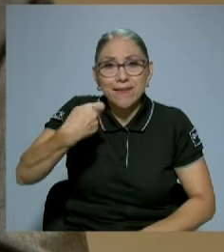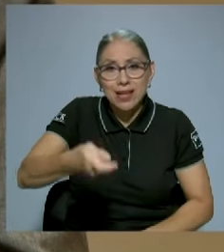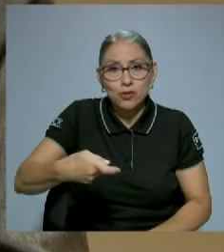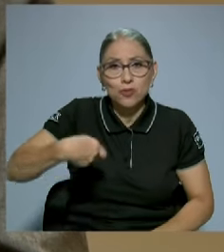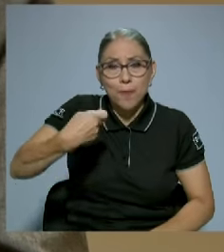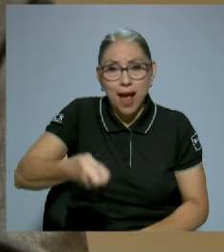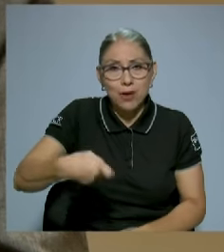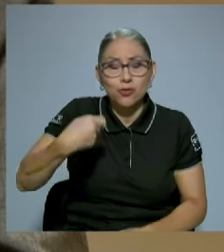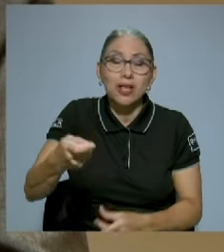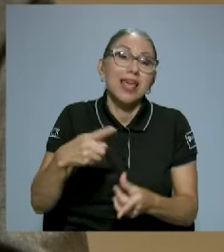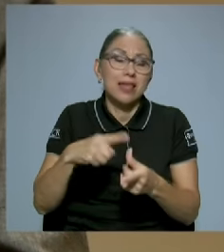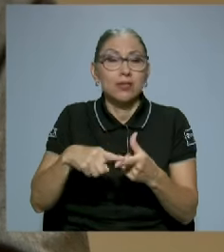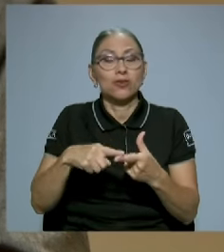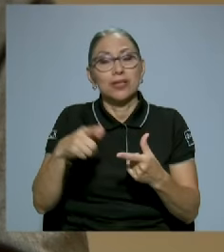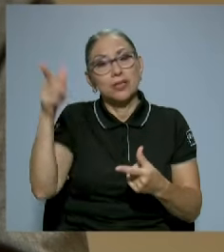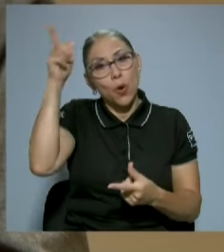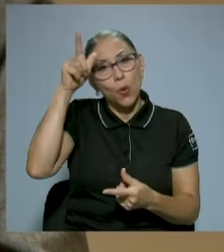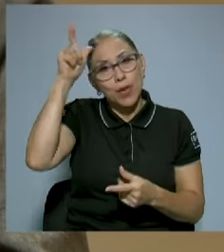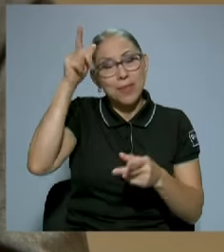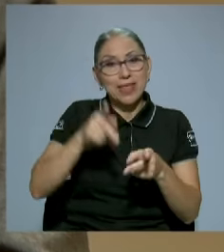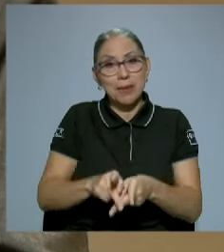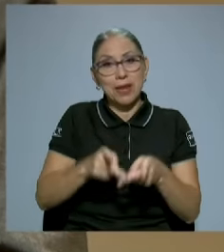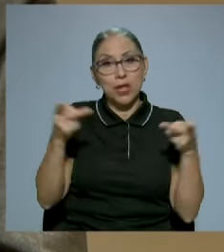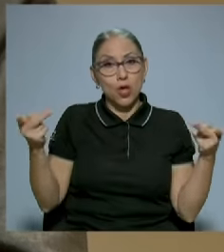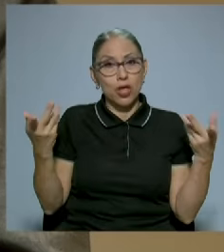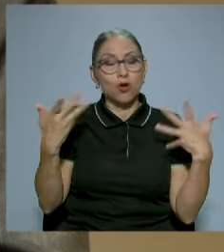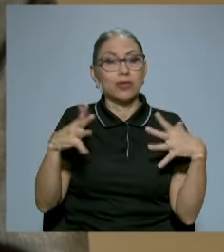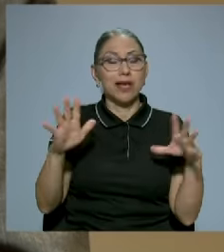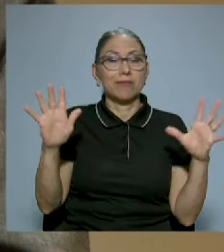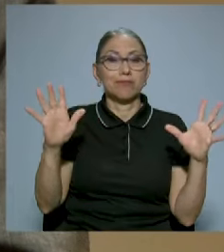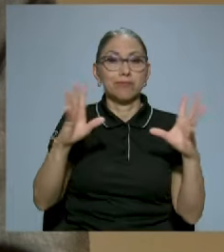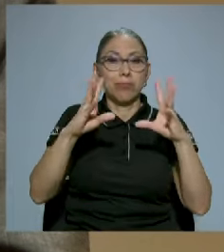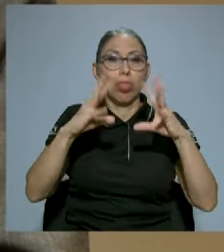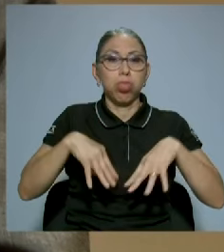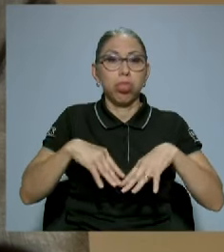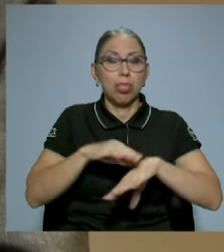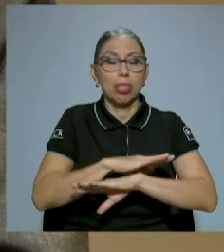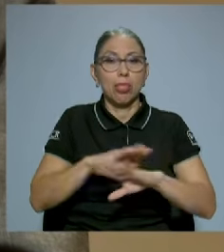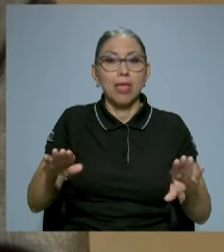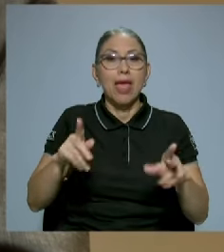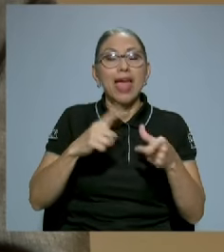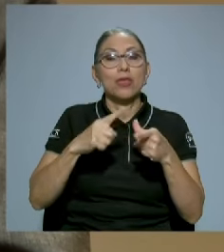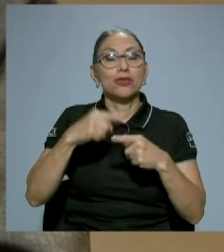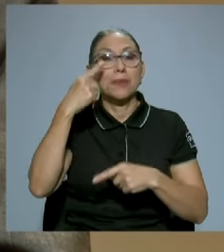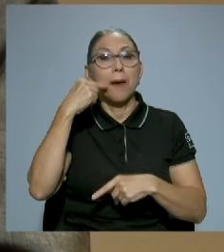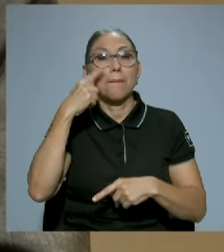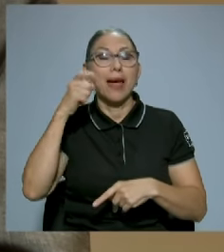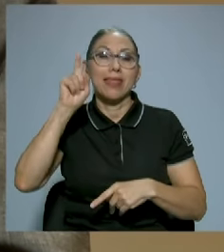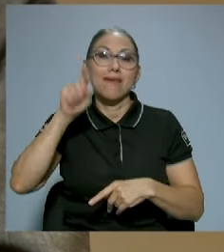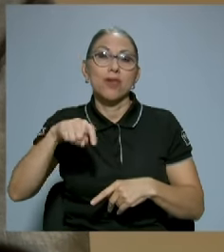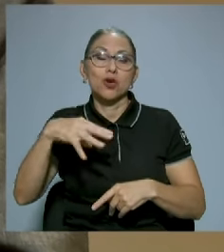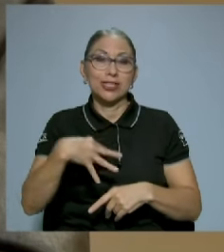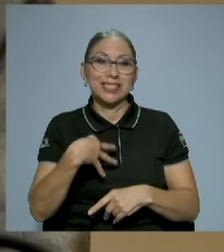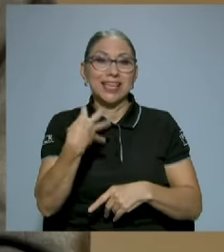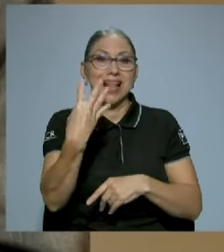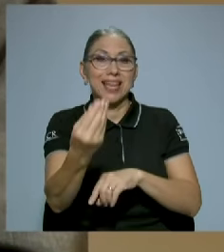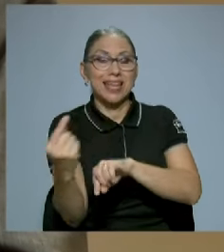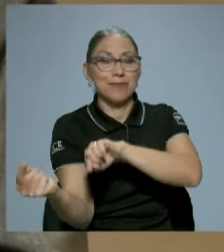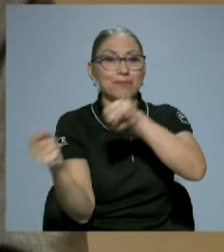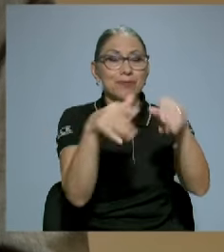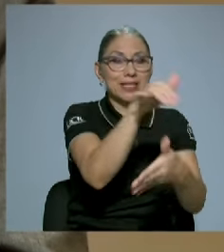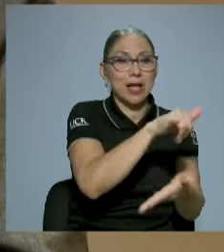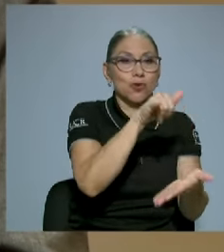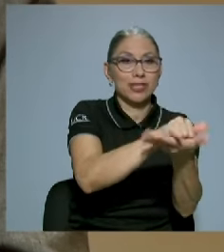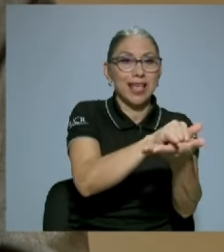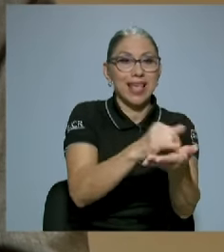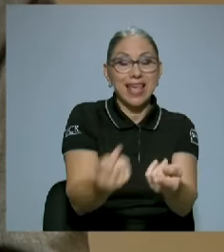obviamente también el periódico quebró. Entonces papá tuvo que emigrar a San José, y vino a trabajar con Don Otí Lurate,